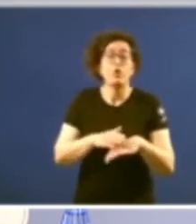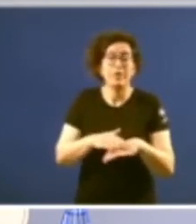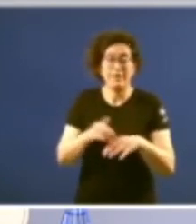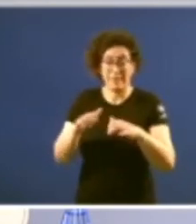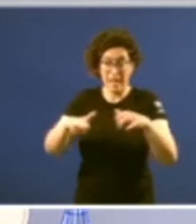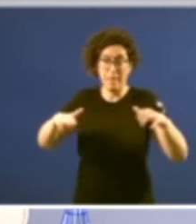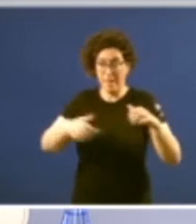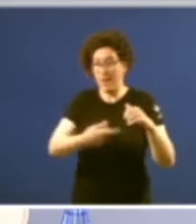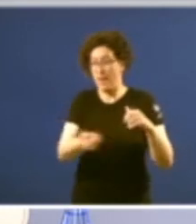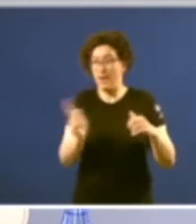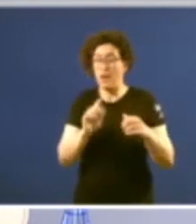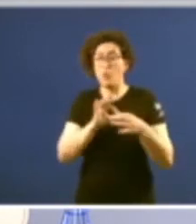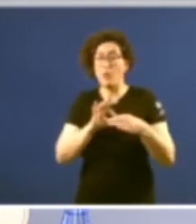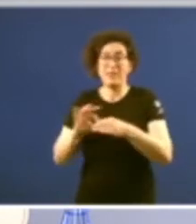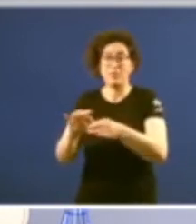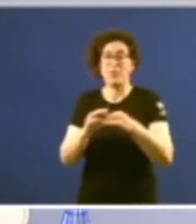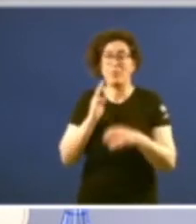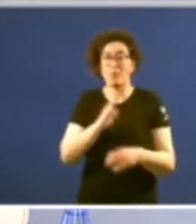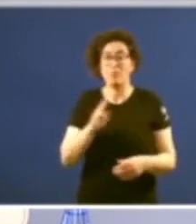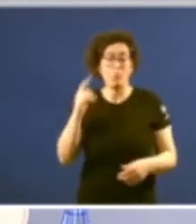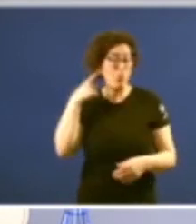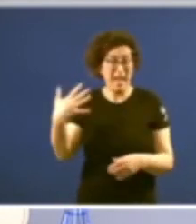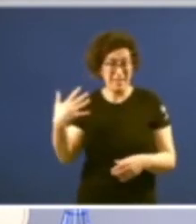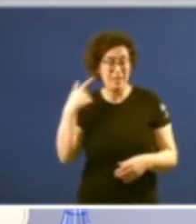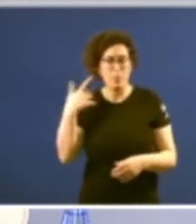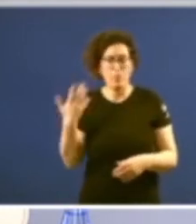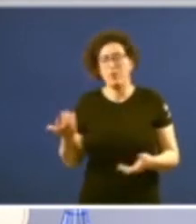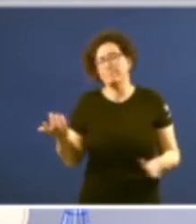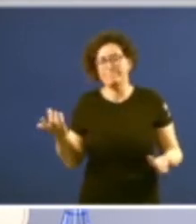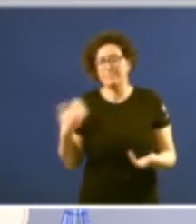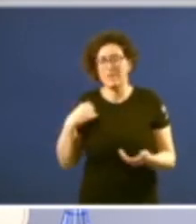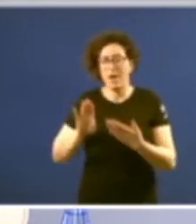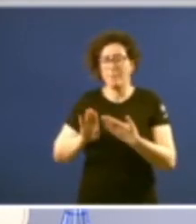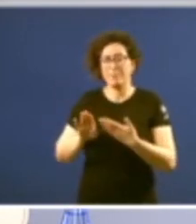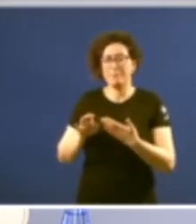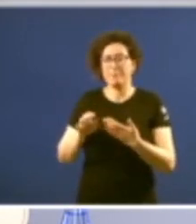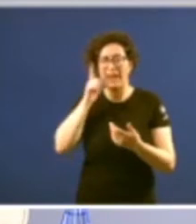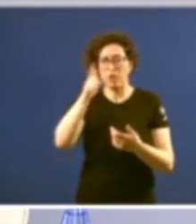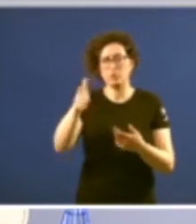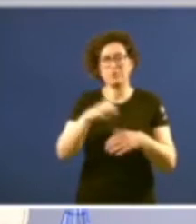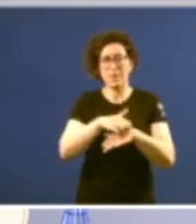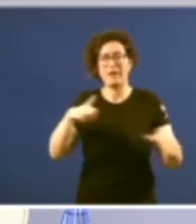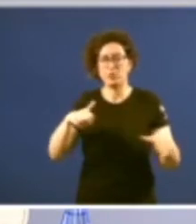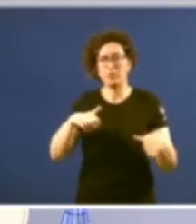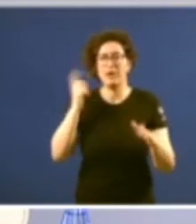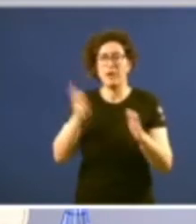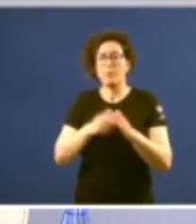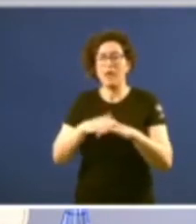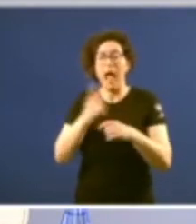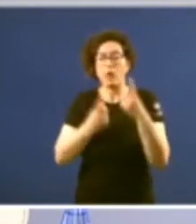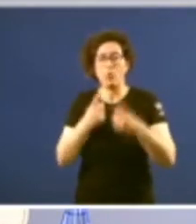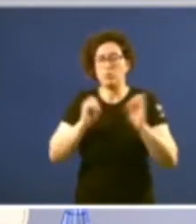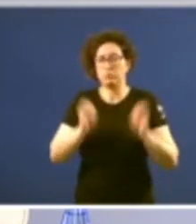na que coalición popular quedaba xa moi afastada da maioría absoluta debido ao transfugismo político